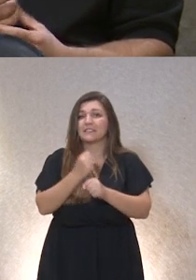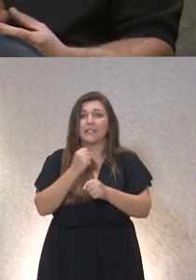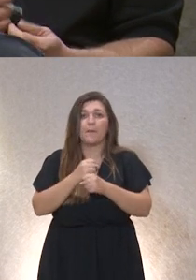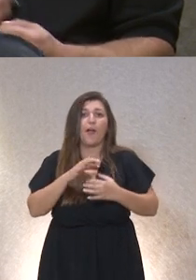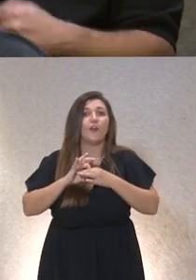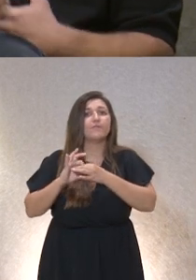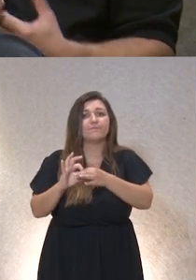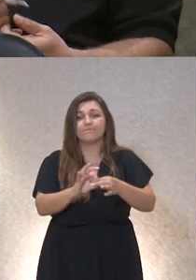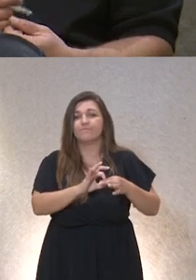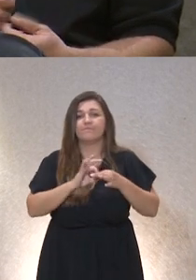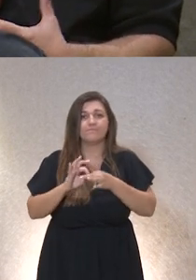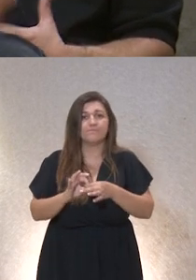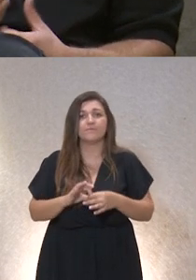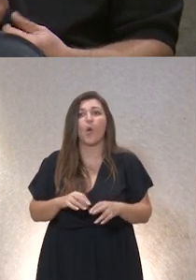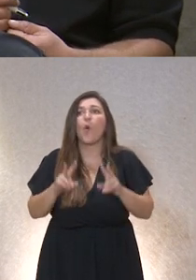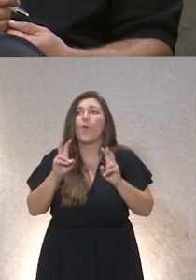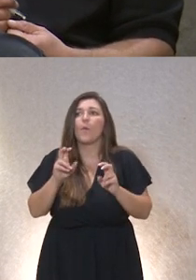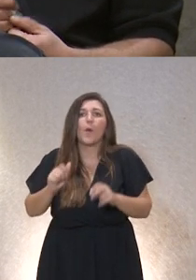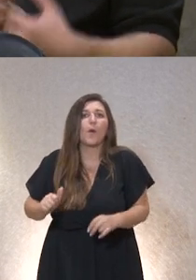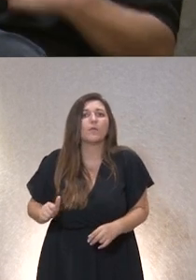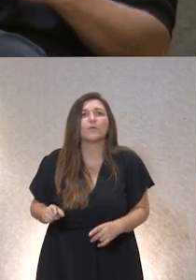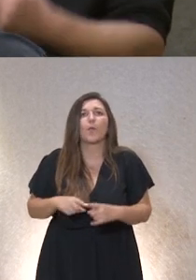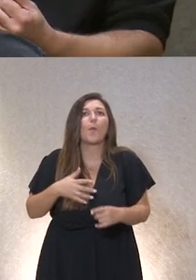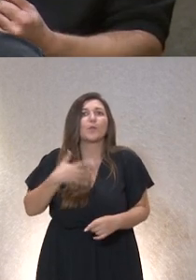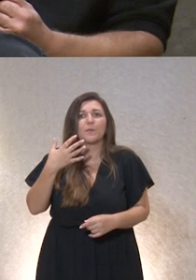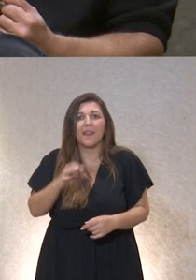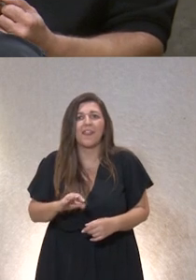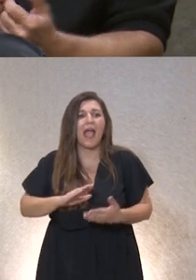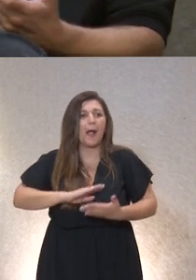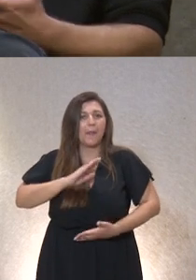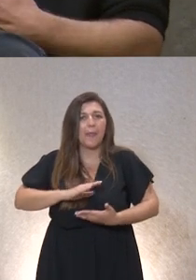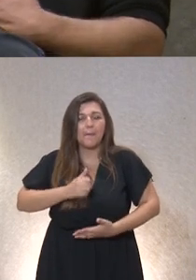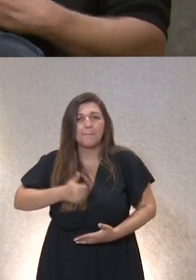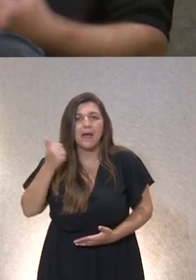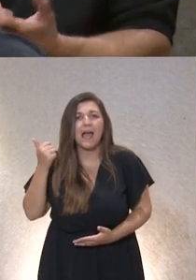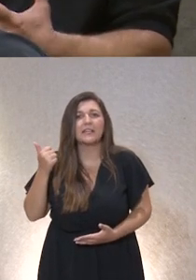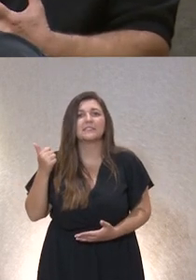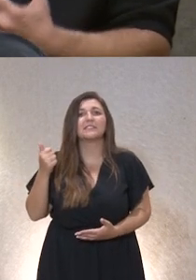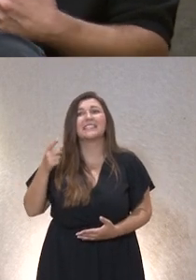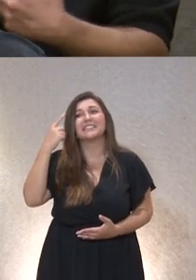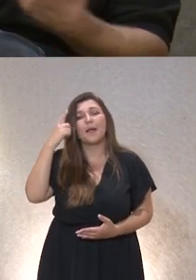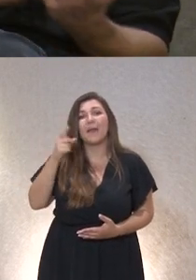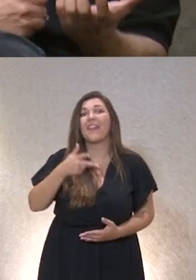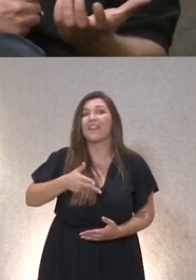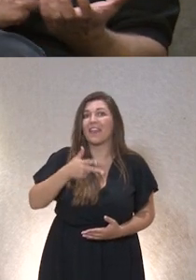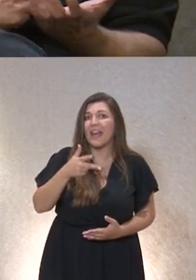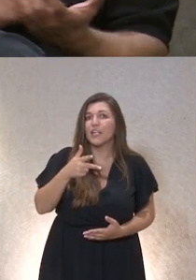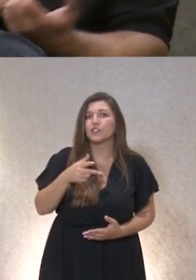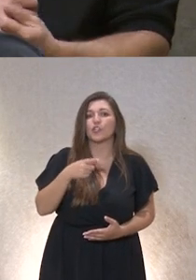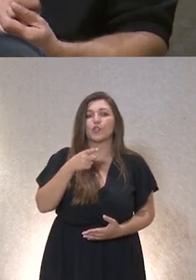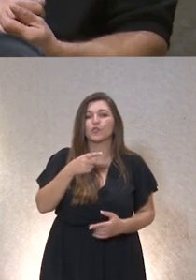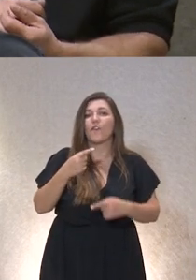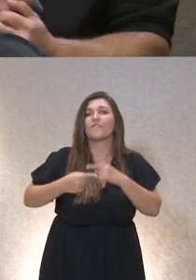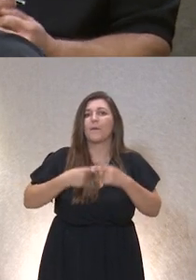ellos también ¿no? ven nuevas posibilidades o nuevas capacidades de sus hijos tienen en cuenta derechos que sí que saben que tienen sus